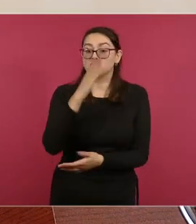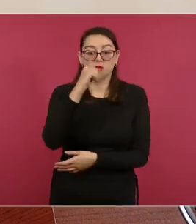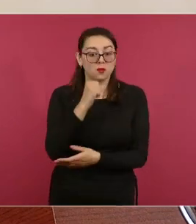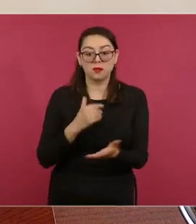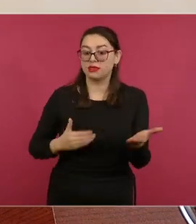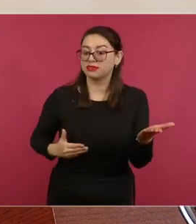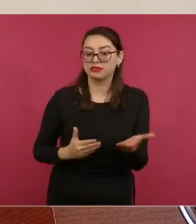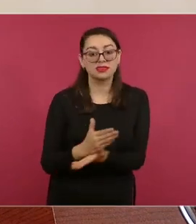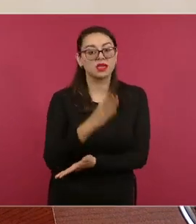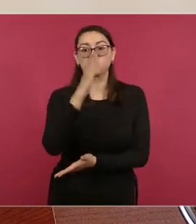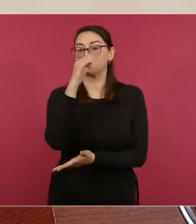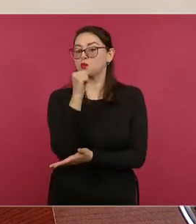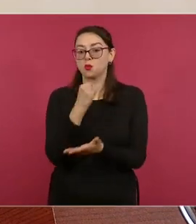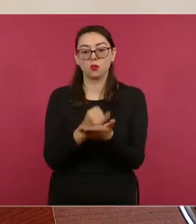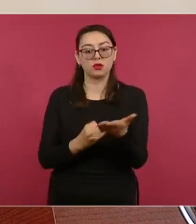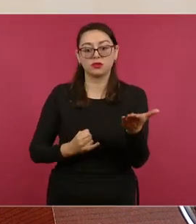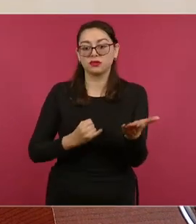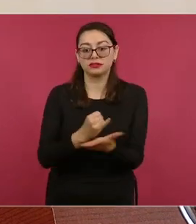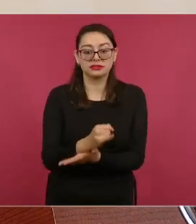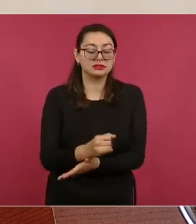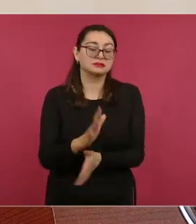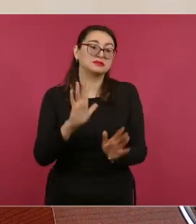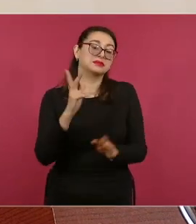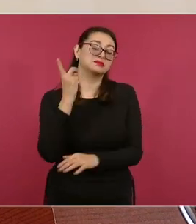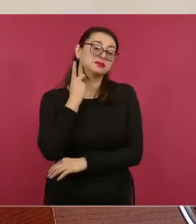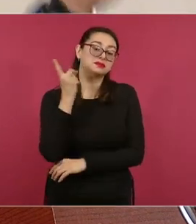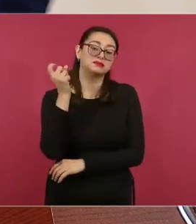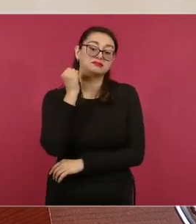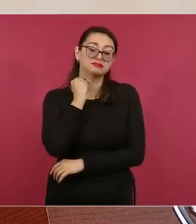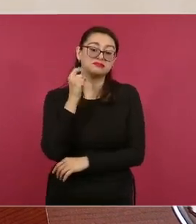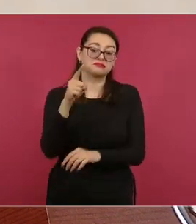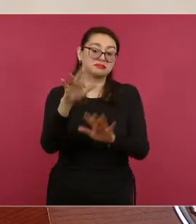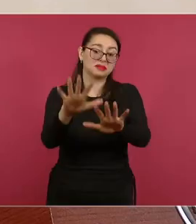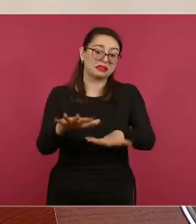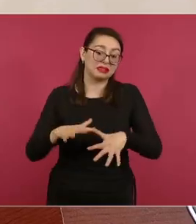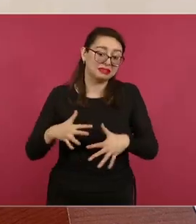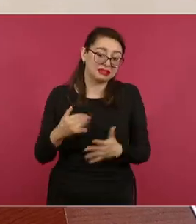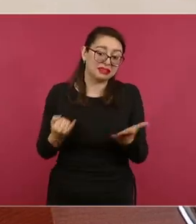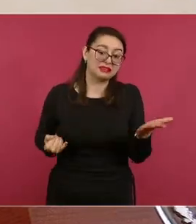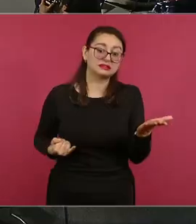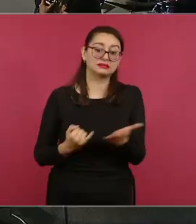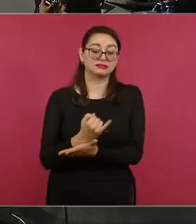lo van a resolver en el Congreso, que los 15 mil